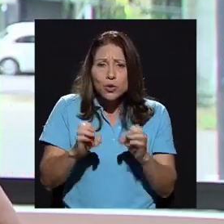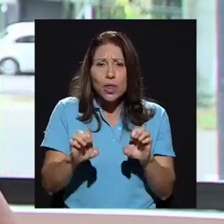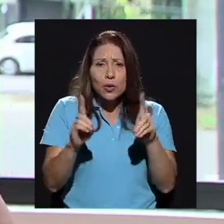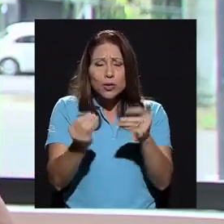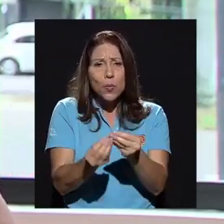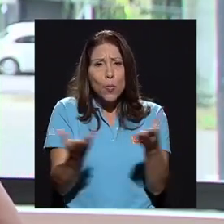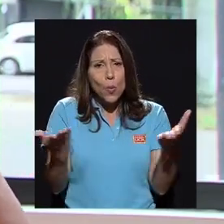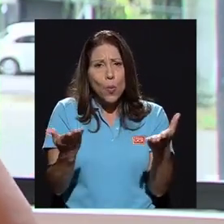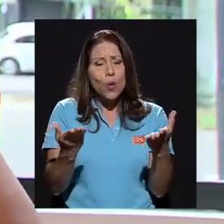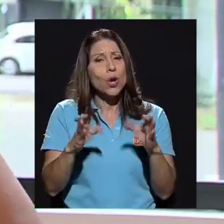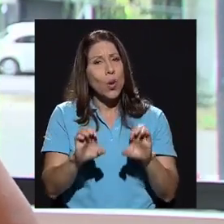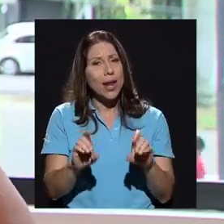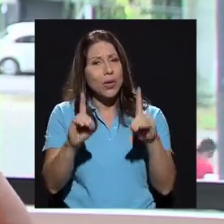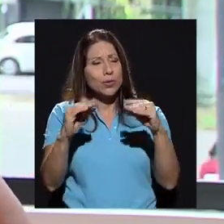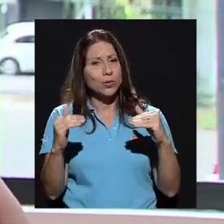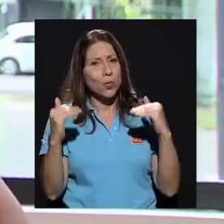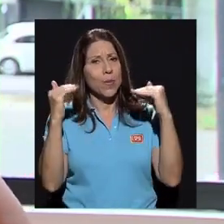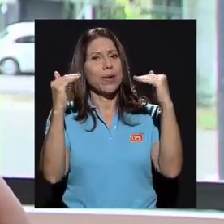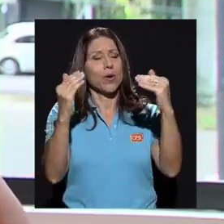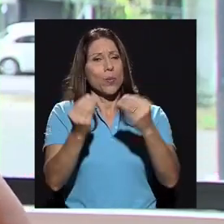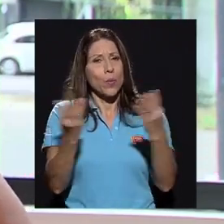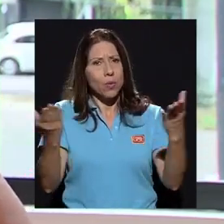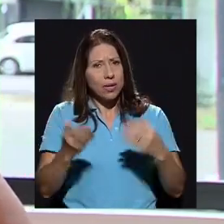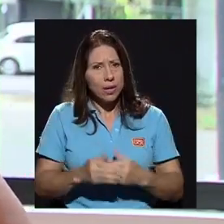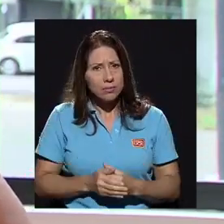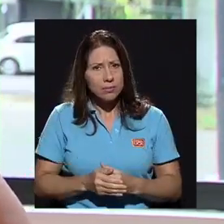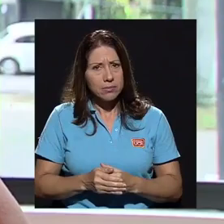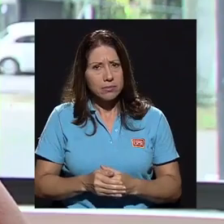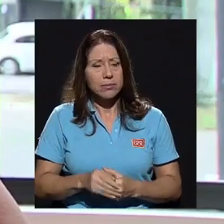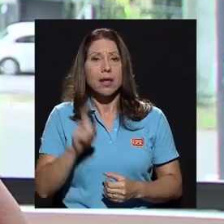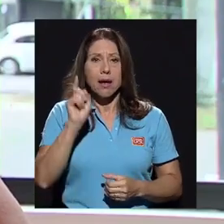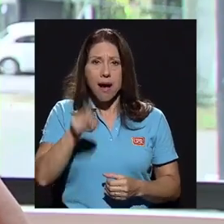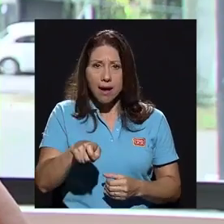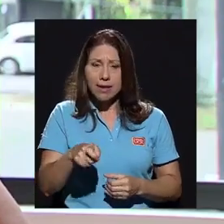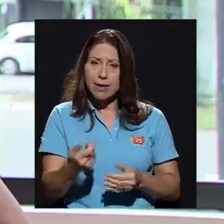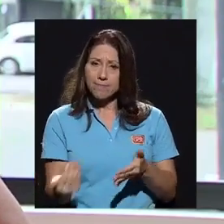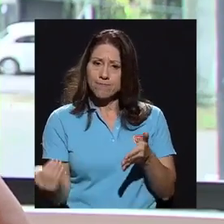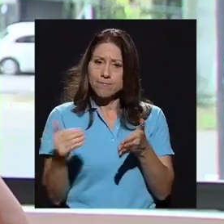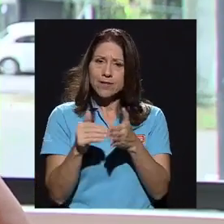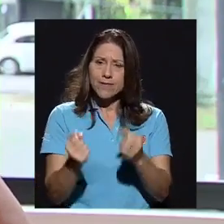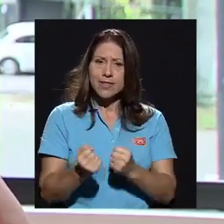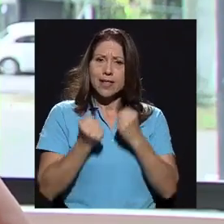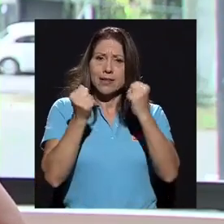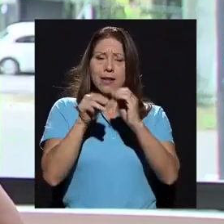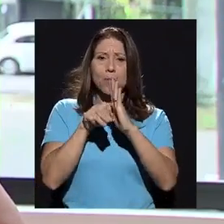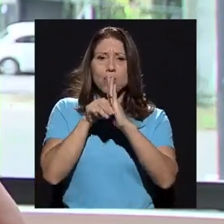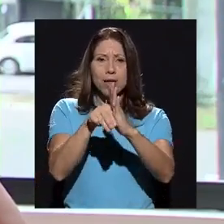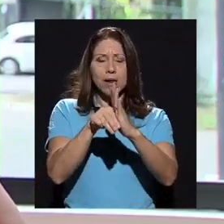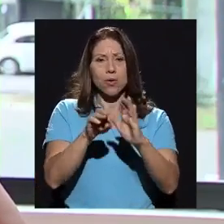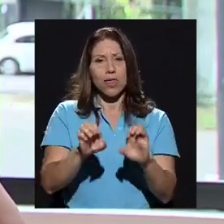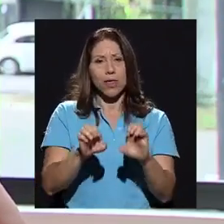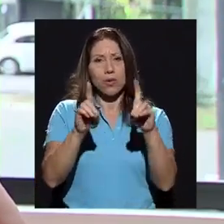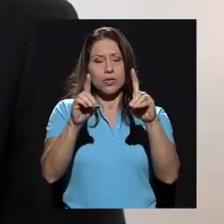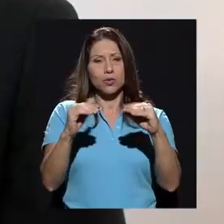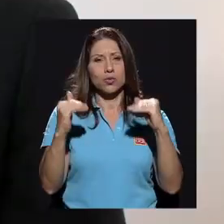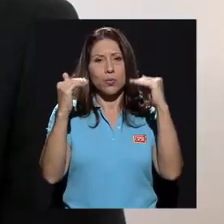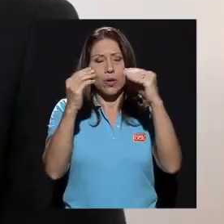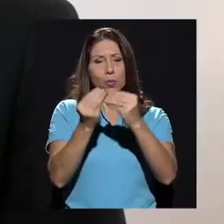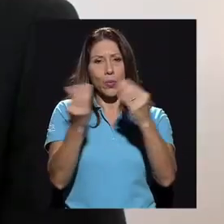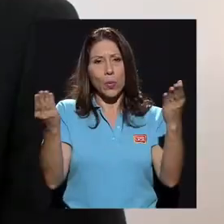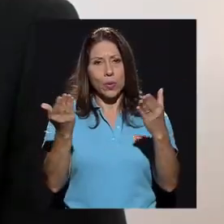pública pública? Hay que revitalizar ese modelo de educación superior pública.